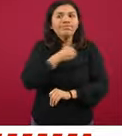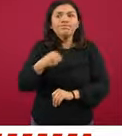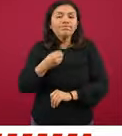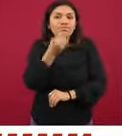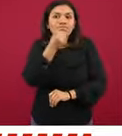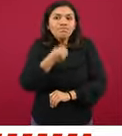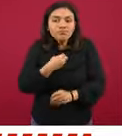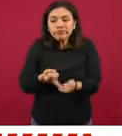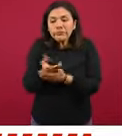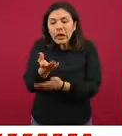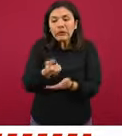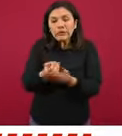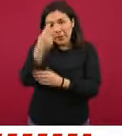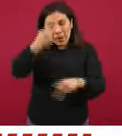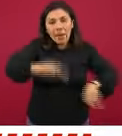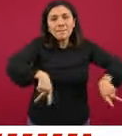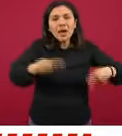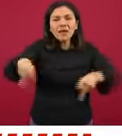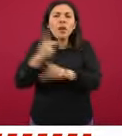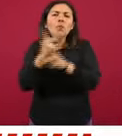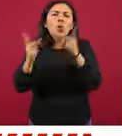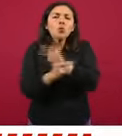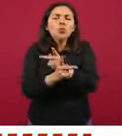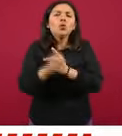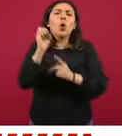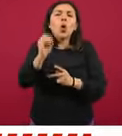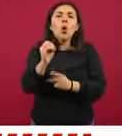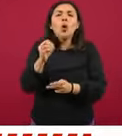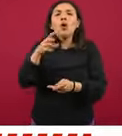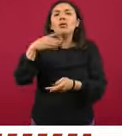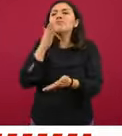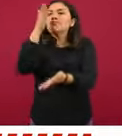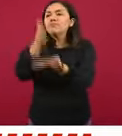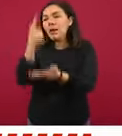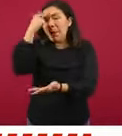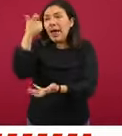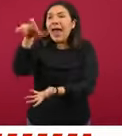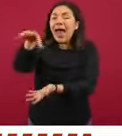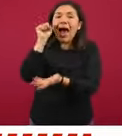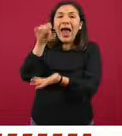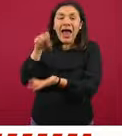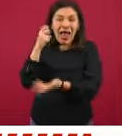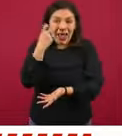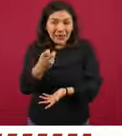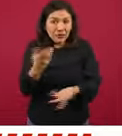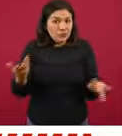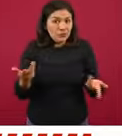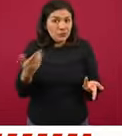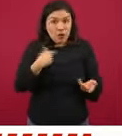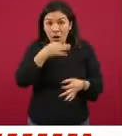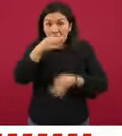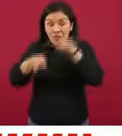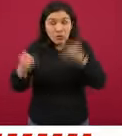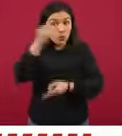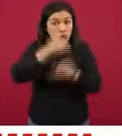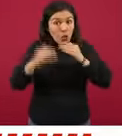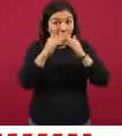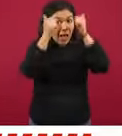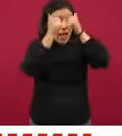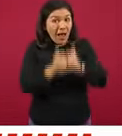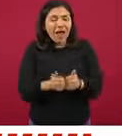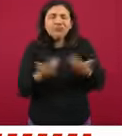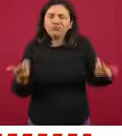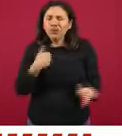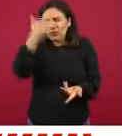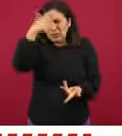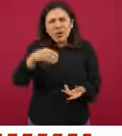que tener la venta de lo que tiene que tener, tiene que tener el ingreso que tiene que tener. Entonces, no, tampoco es un llamado a que todo el mundo se pueda quedar en casa